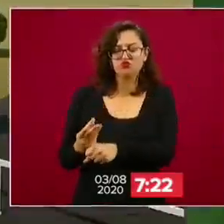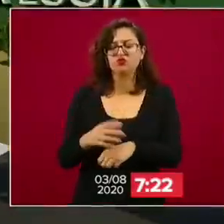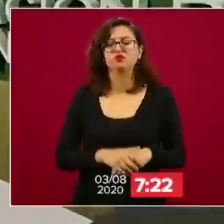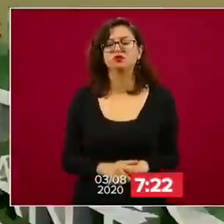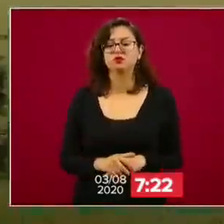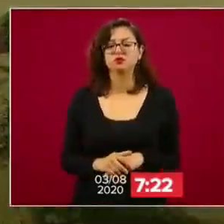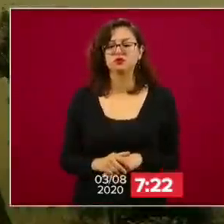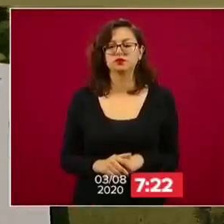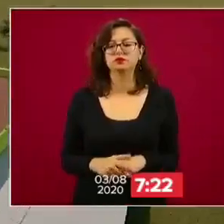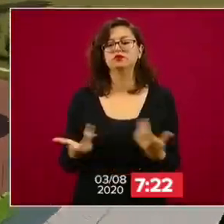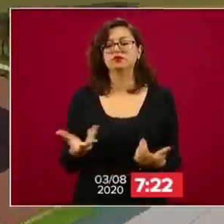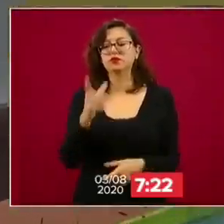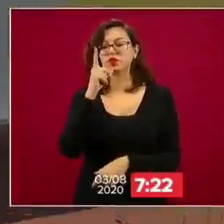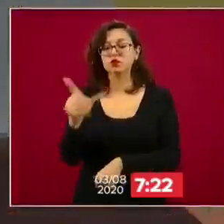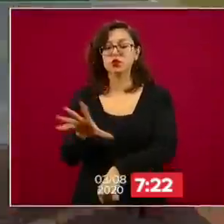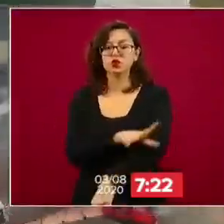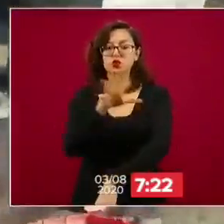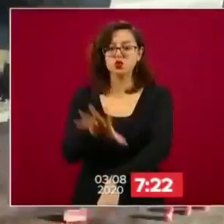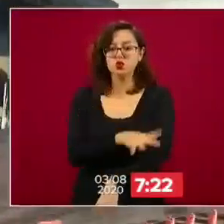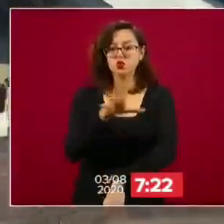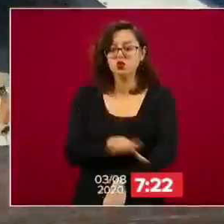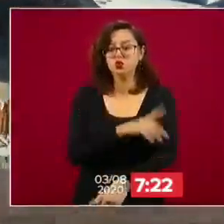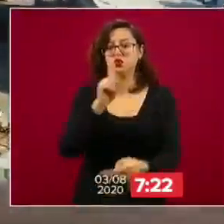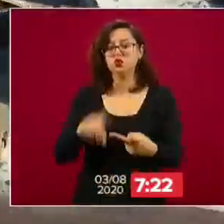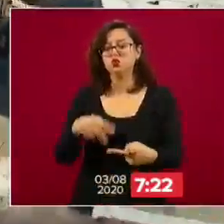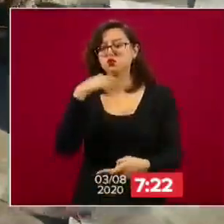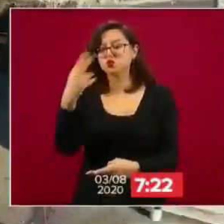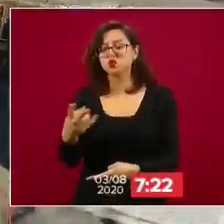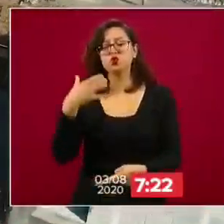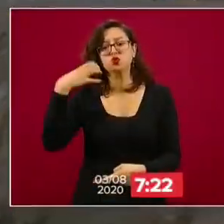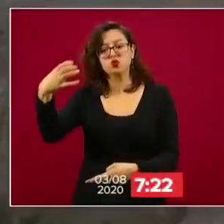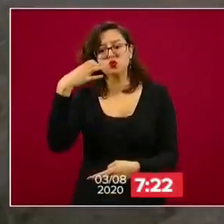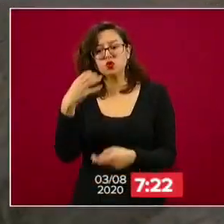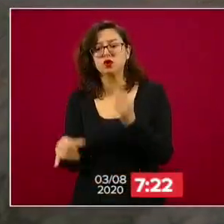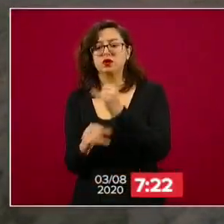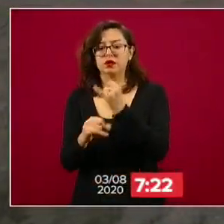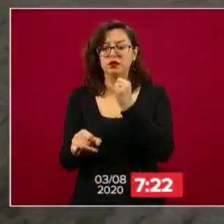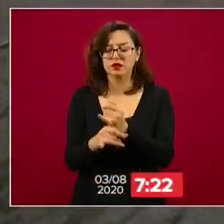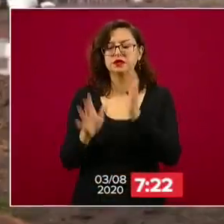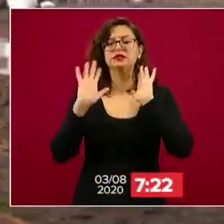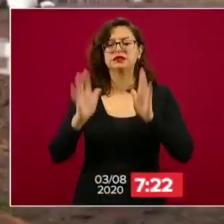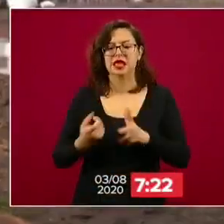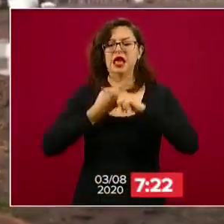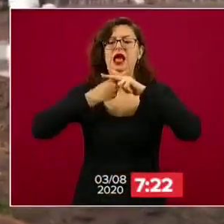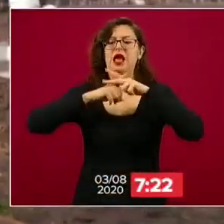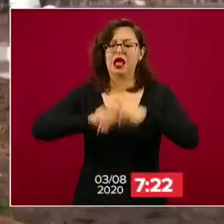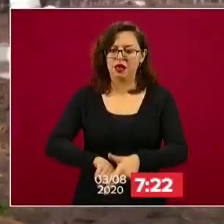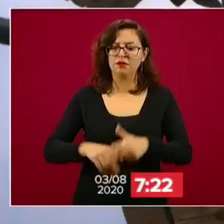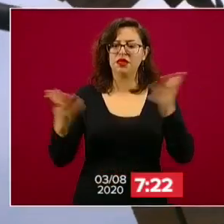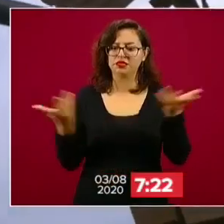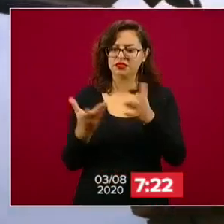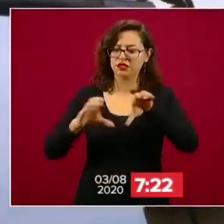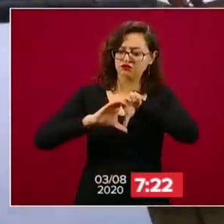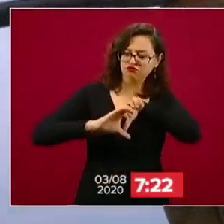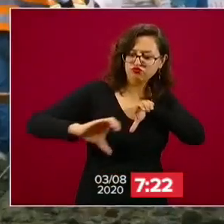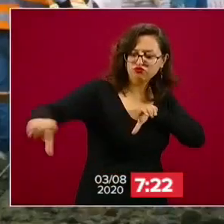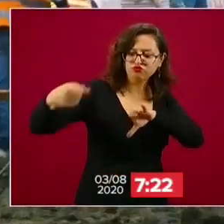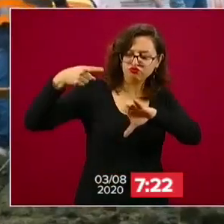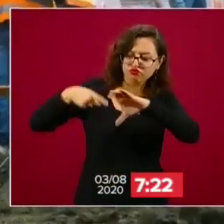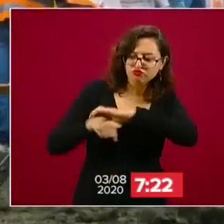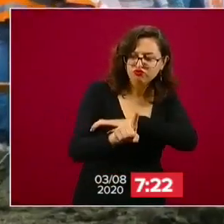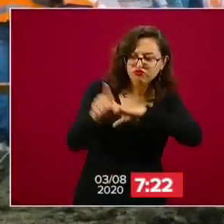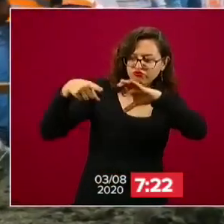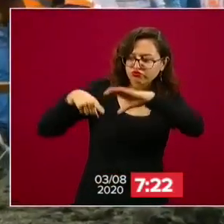En las redes eléctricas, red de voz y datos, se materializa el ranurado para las instalaciones hidráulicas, sanitarias y